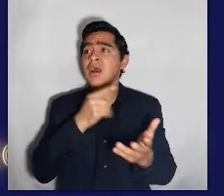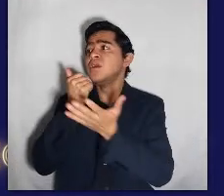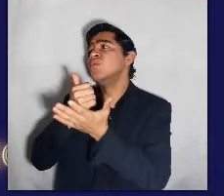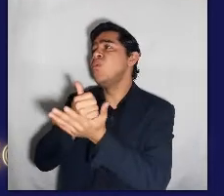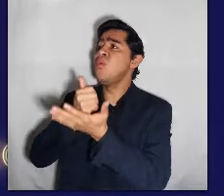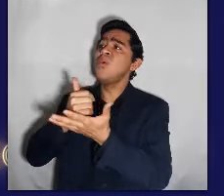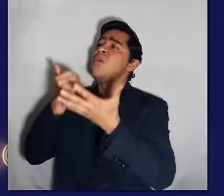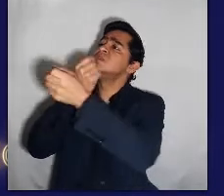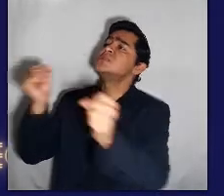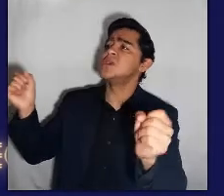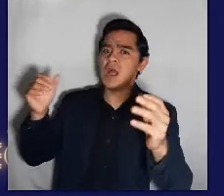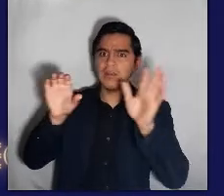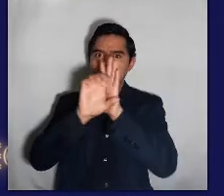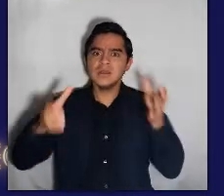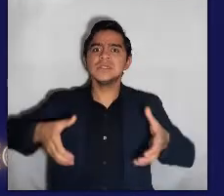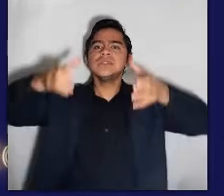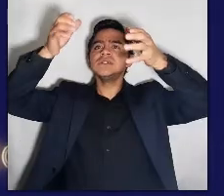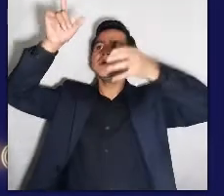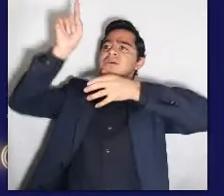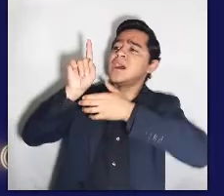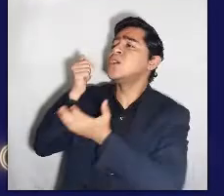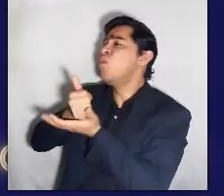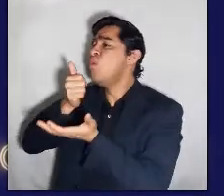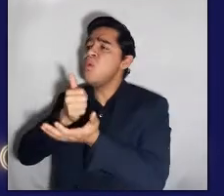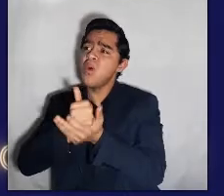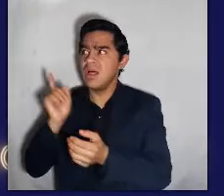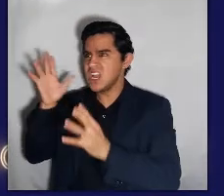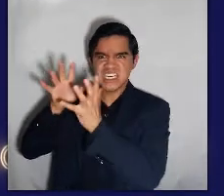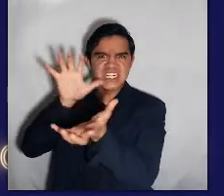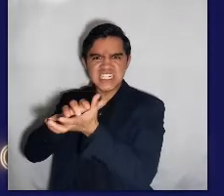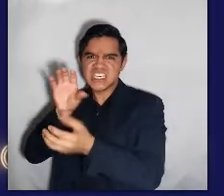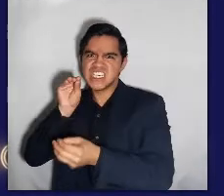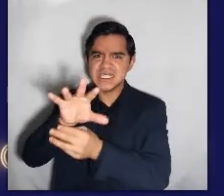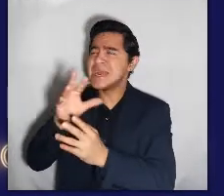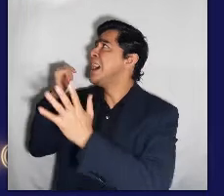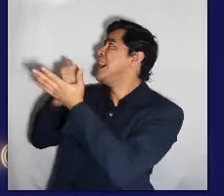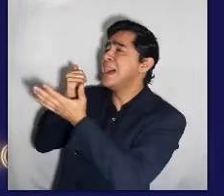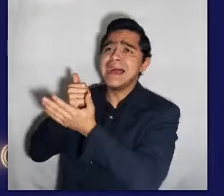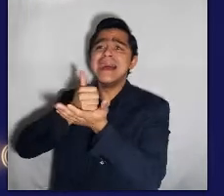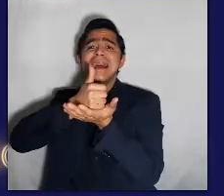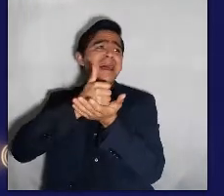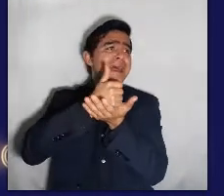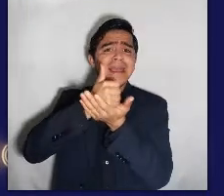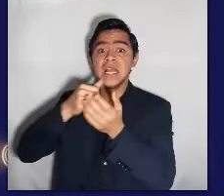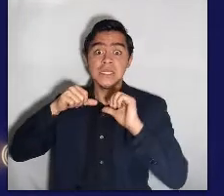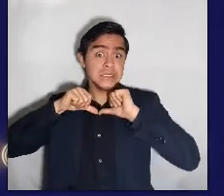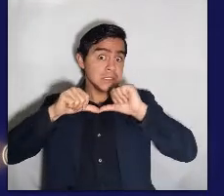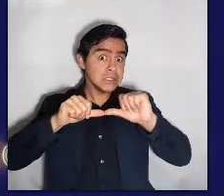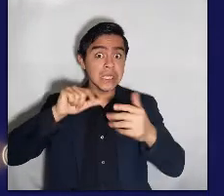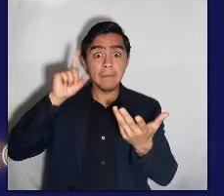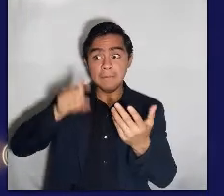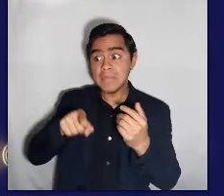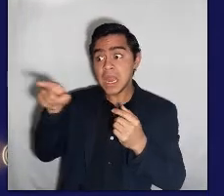pasa limpiando y necesita ser rescatada de una torre, de un dragón, de una madrastra